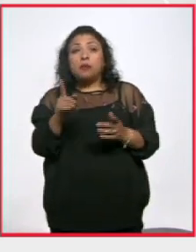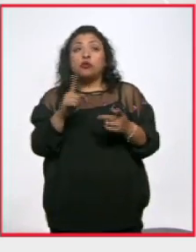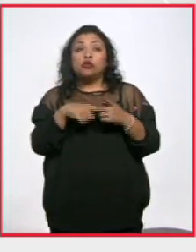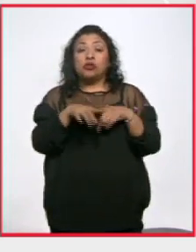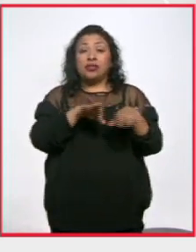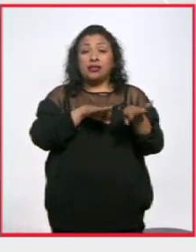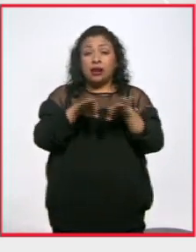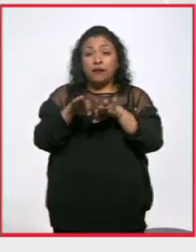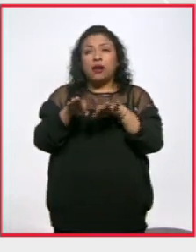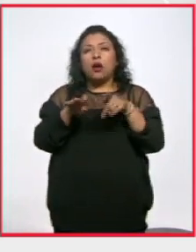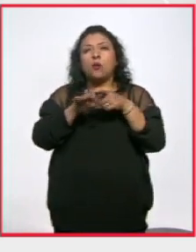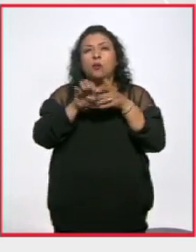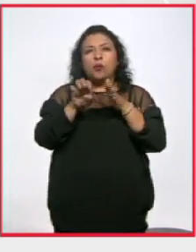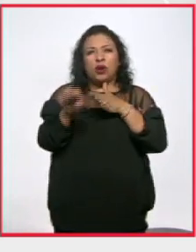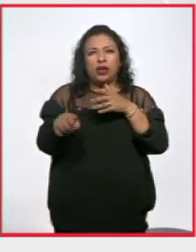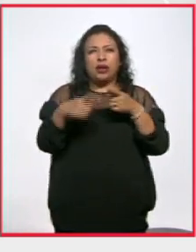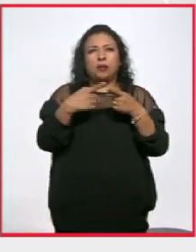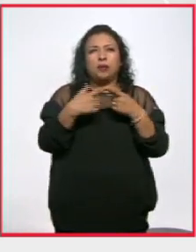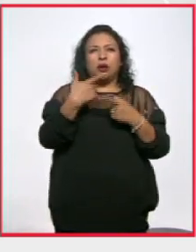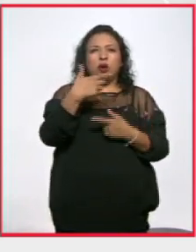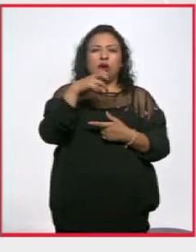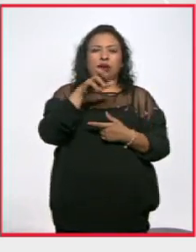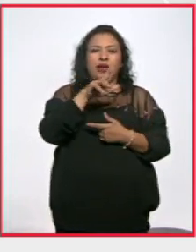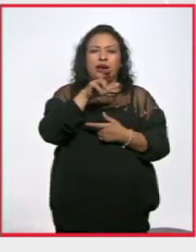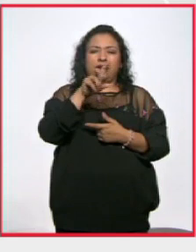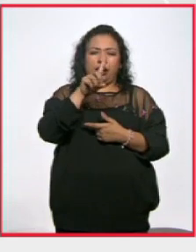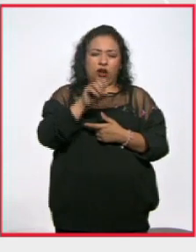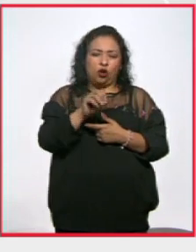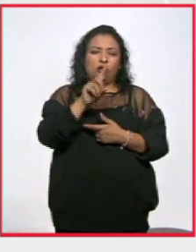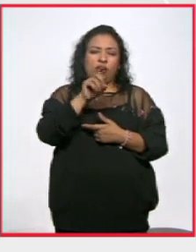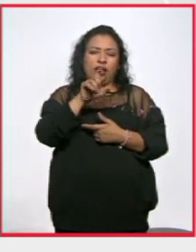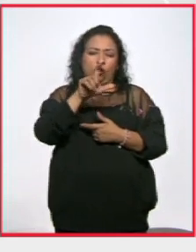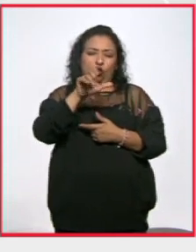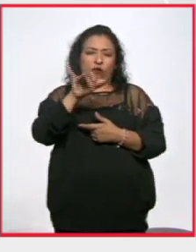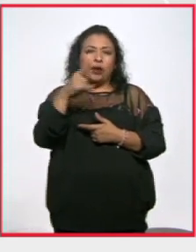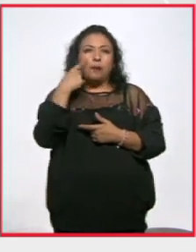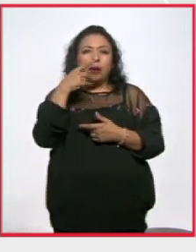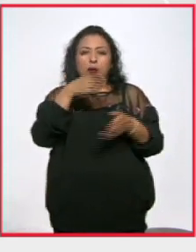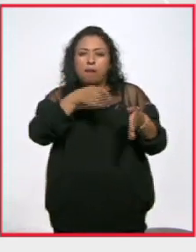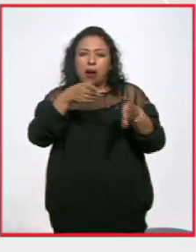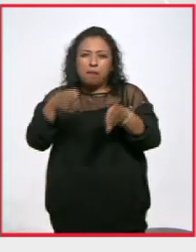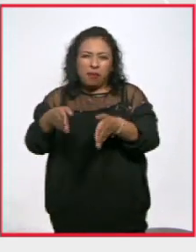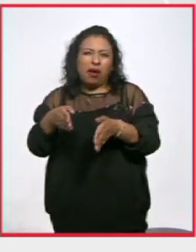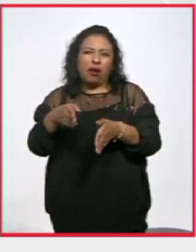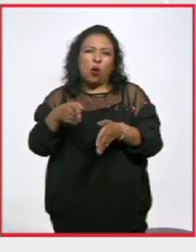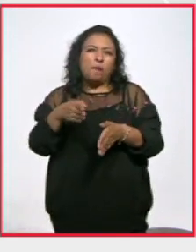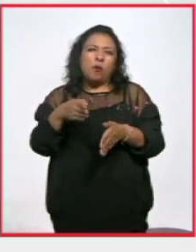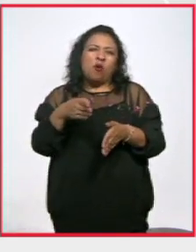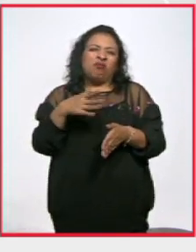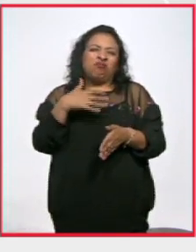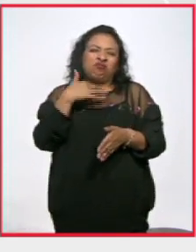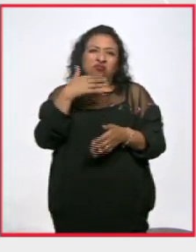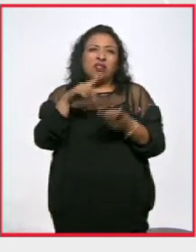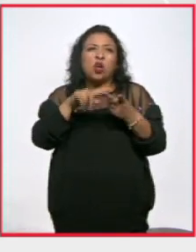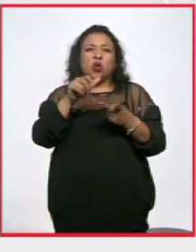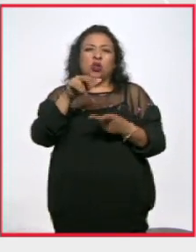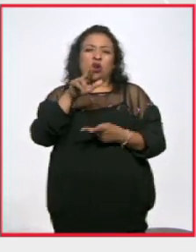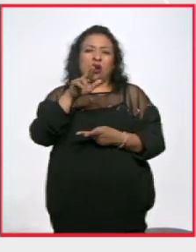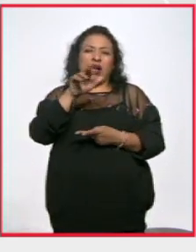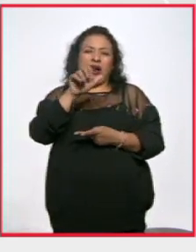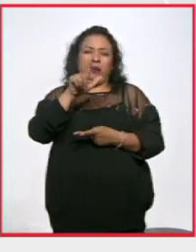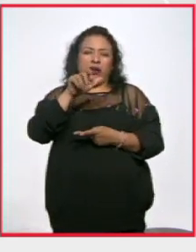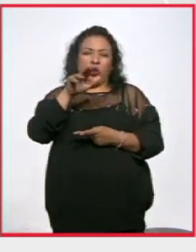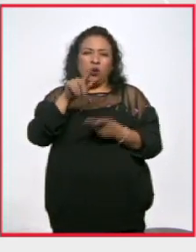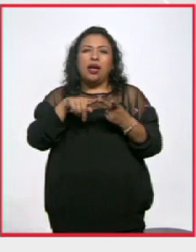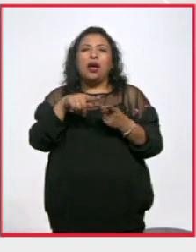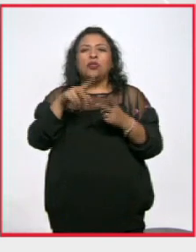trabajos, ¿no? Como Guerrero de Ludovic Bondeliu, que habla sobre las fosas clandestinas. Ya hablaban también del trabajo de Alberto Ornau en Hasta